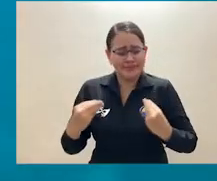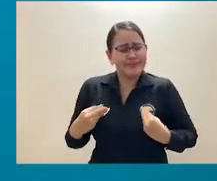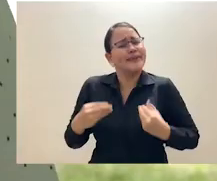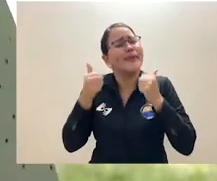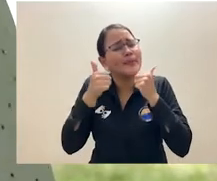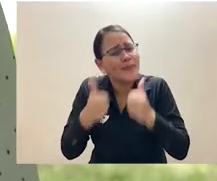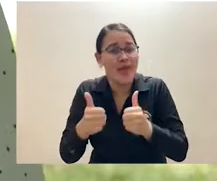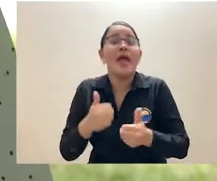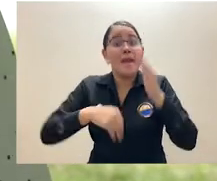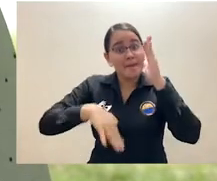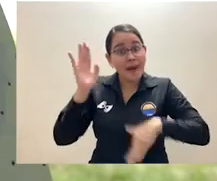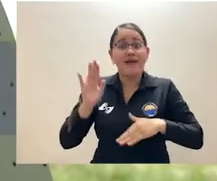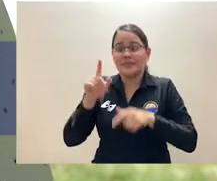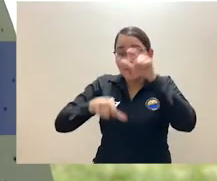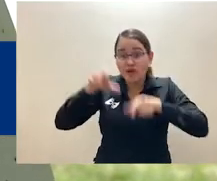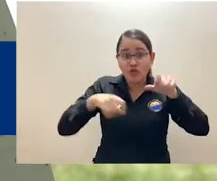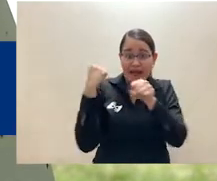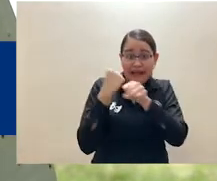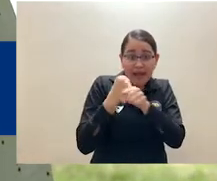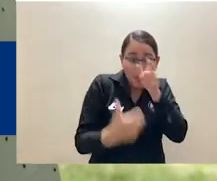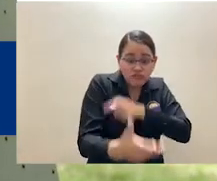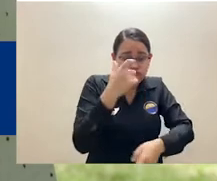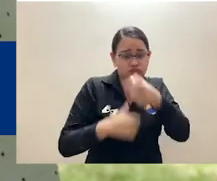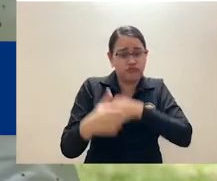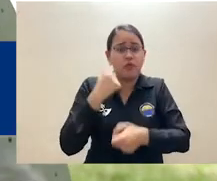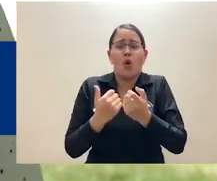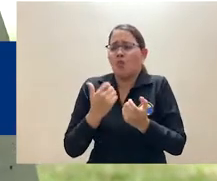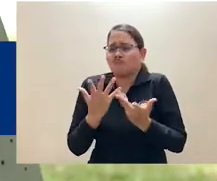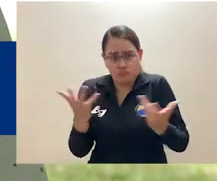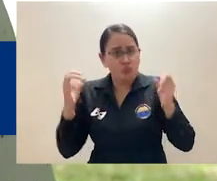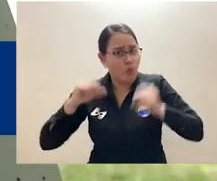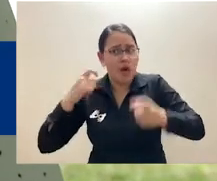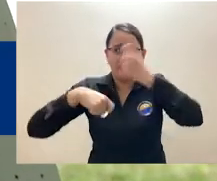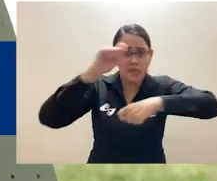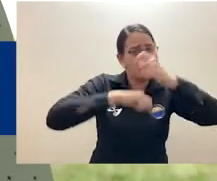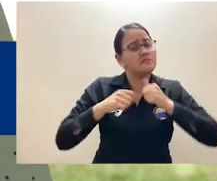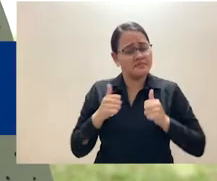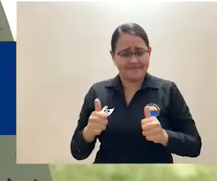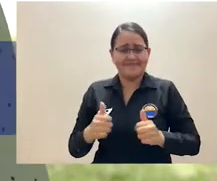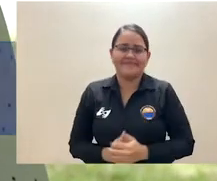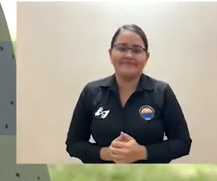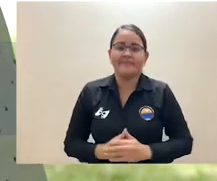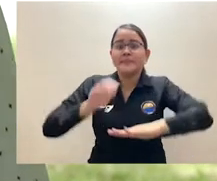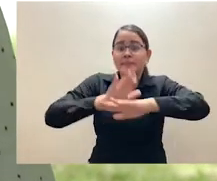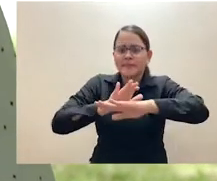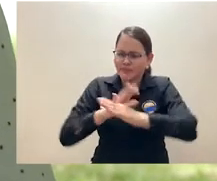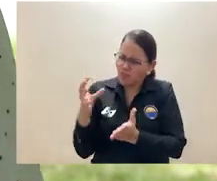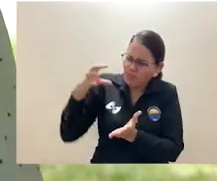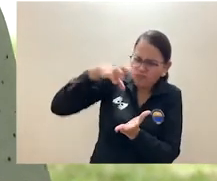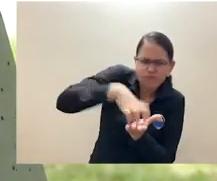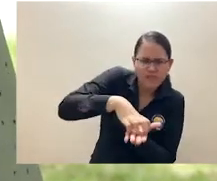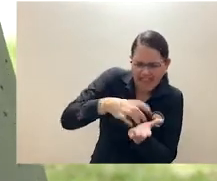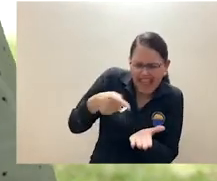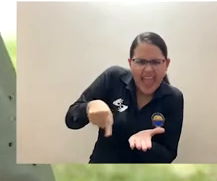pescadores. Esa es una cuna, una salacuna se podría decir, porque ahí permite que los pequeños puedan